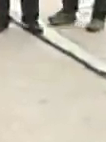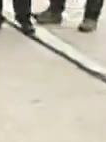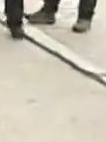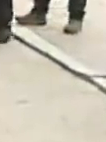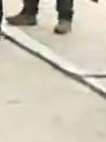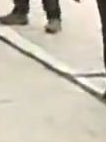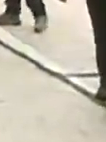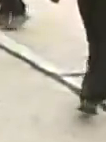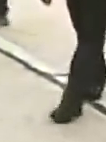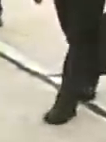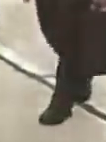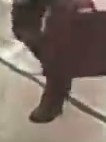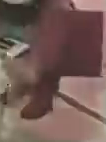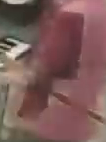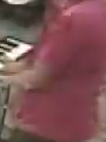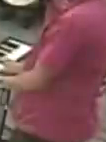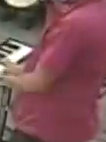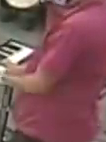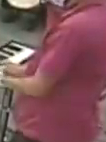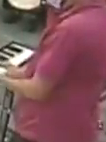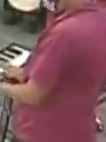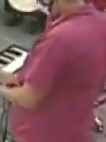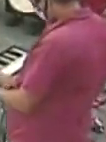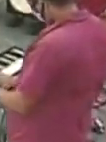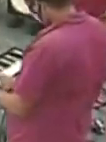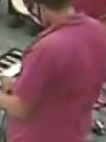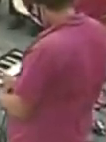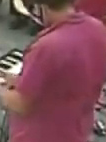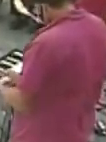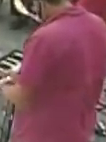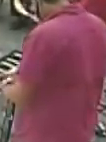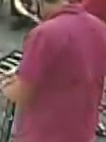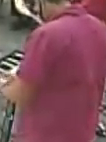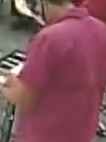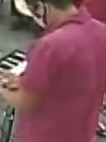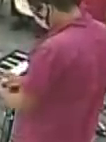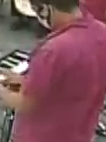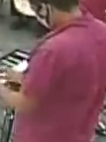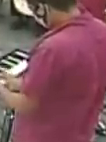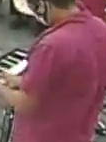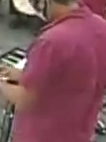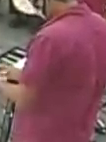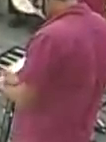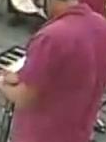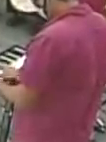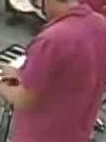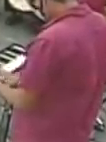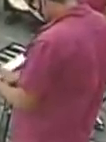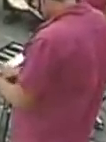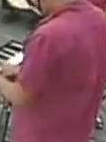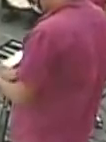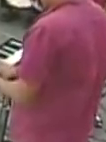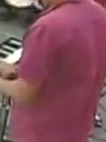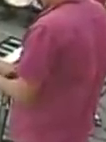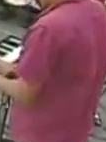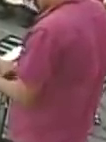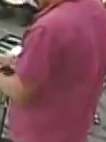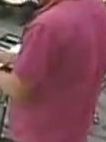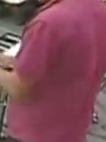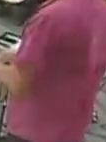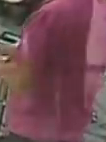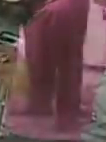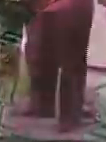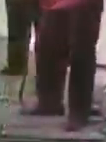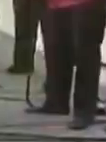Ser Zuliano es vida al día, mi gente es lo que más quiero, porque soy el pedraero, nacido en